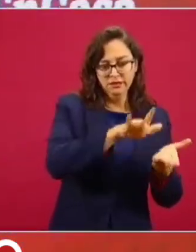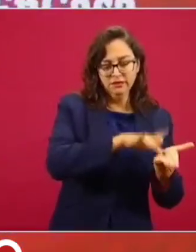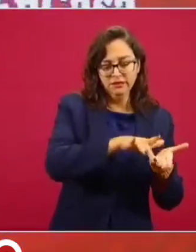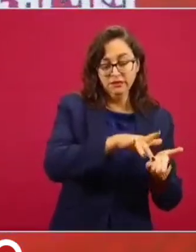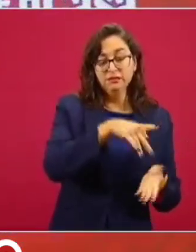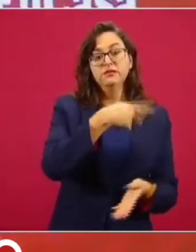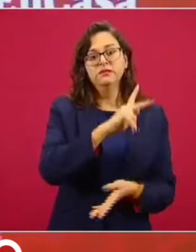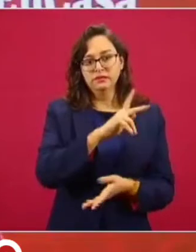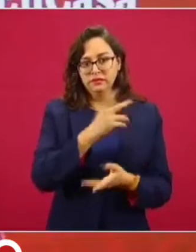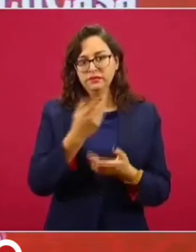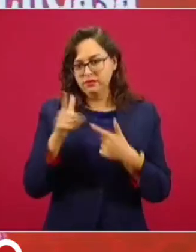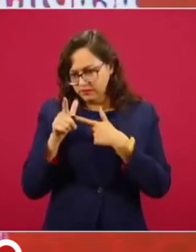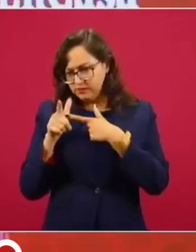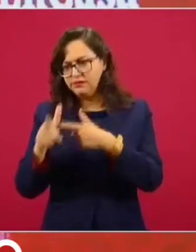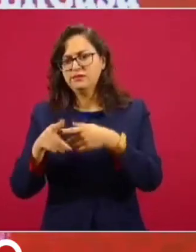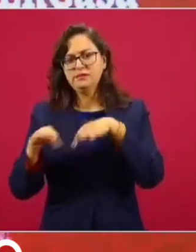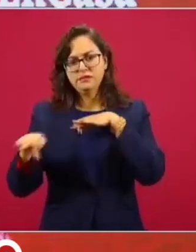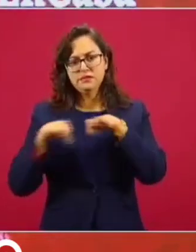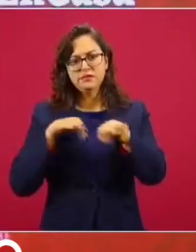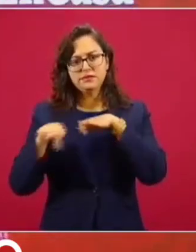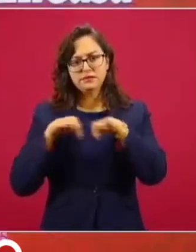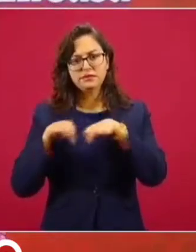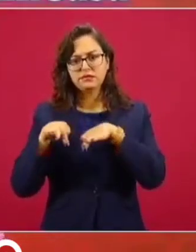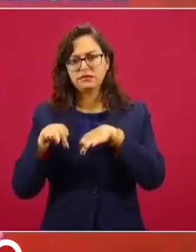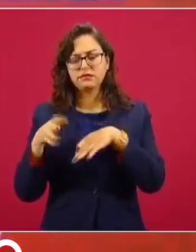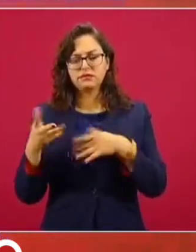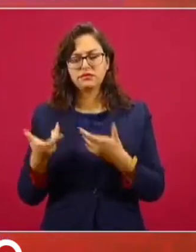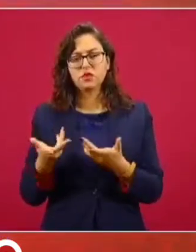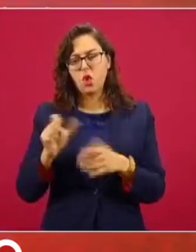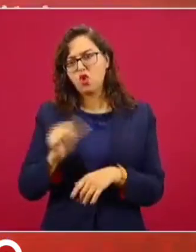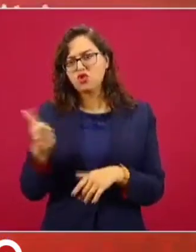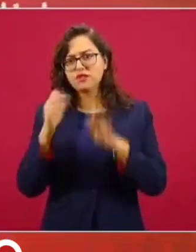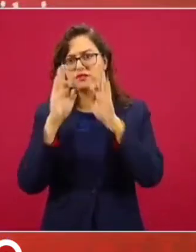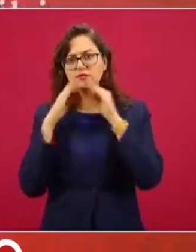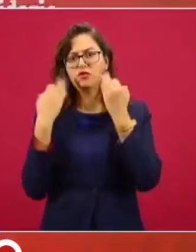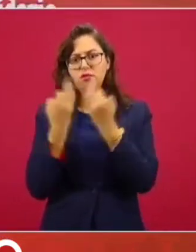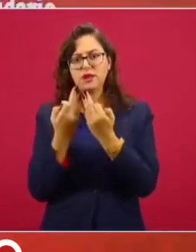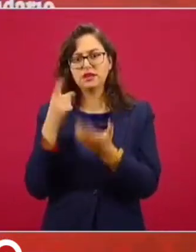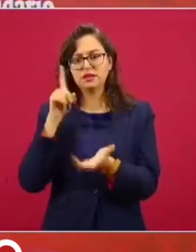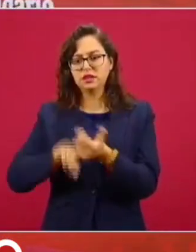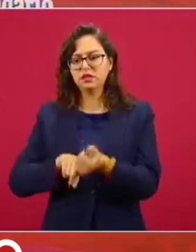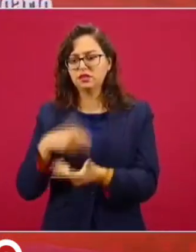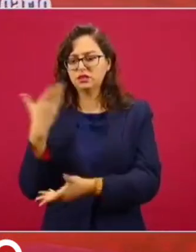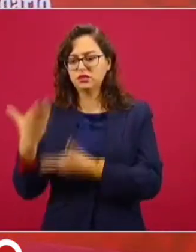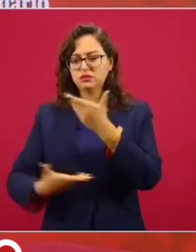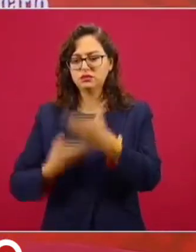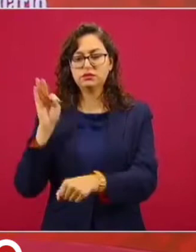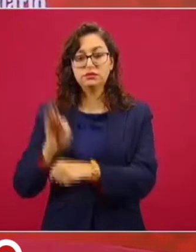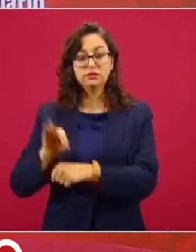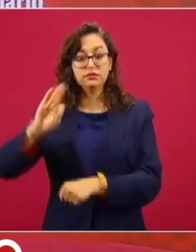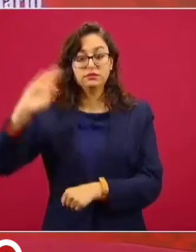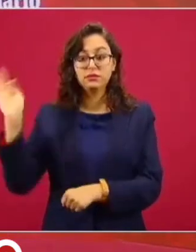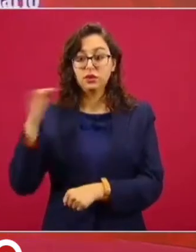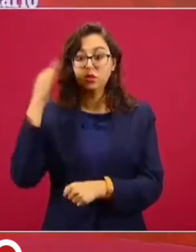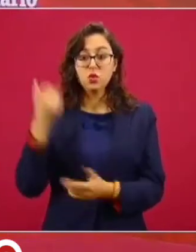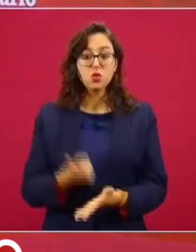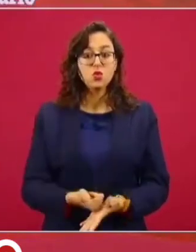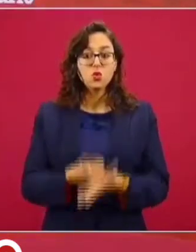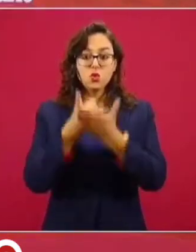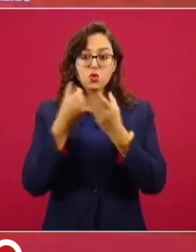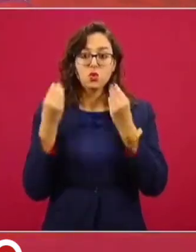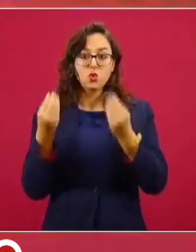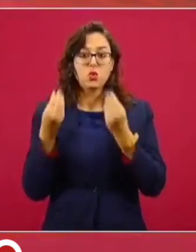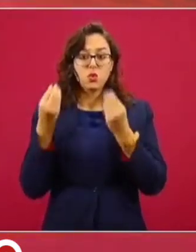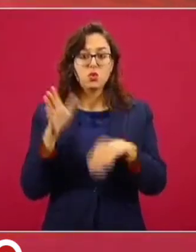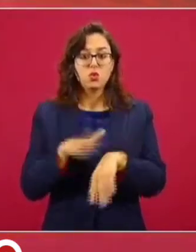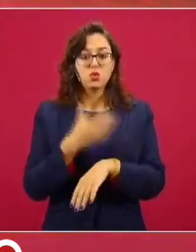buscando la forma en el servicio de protección federal. Esto nos ayudaría muchísimo por la experiencia